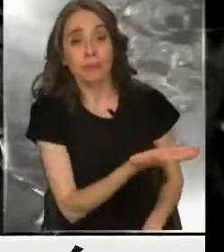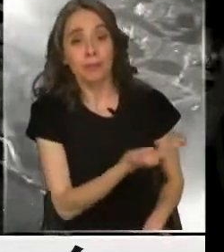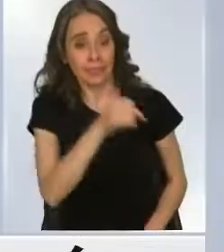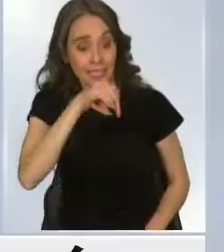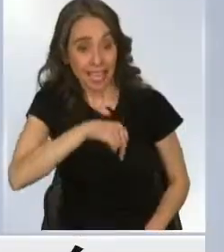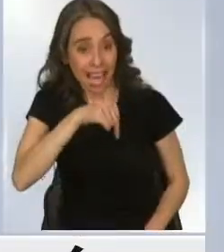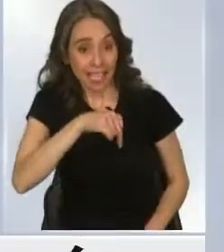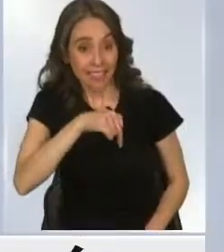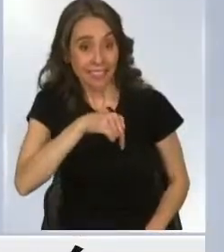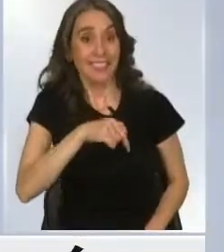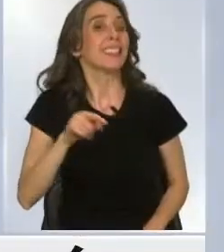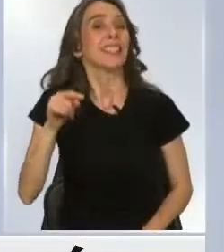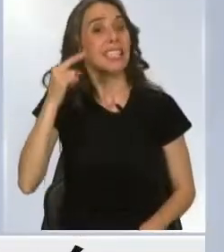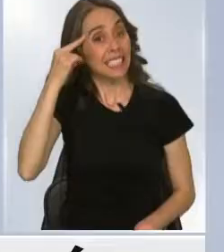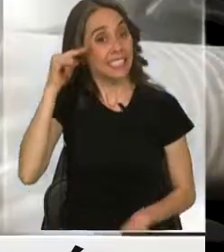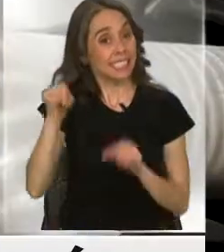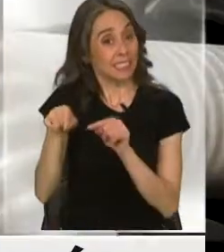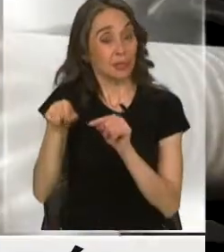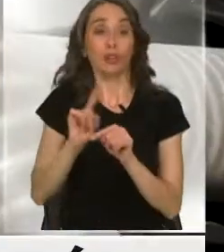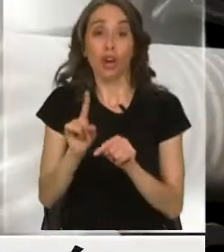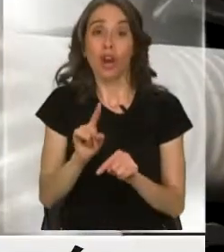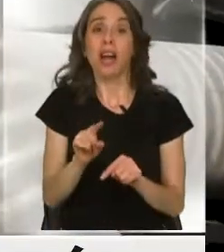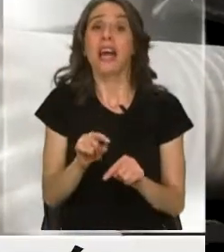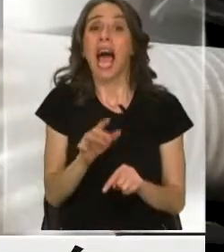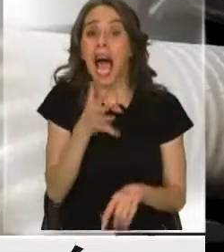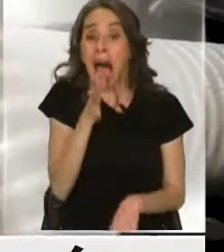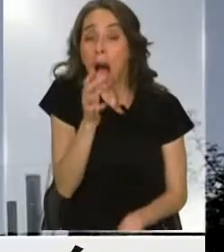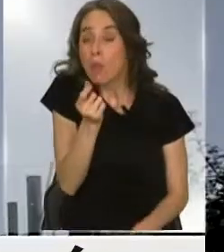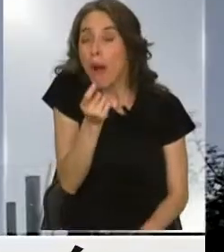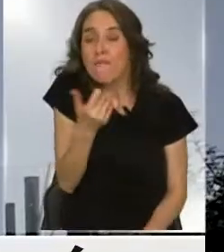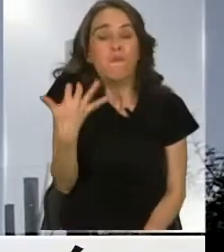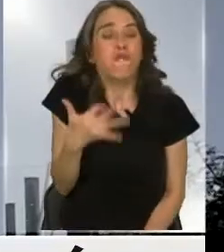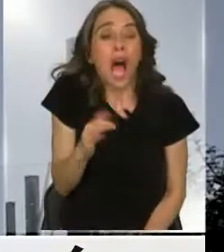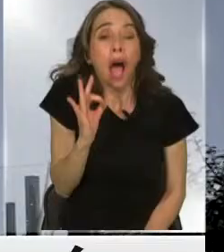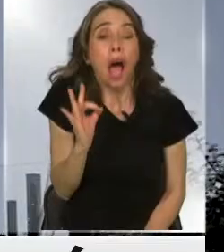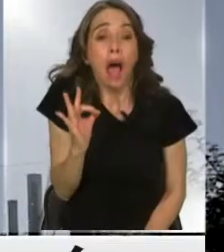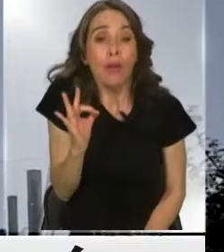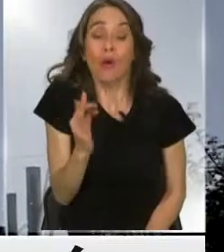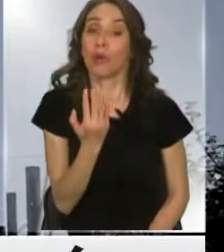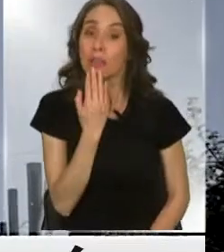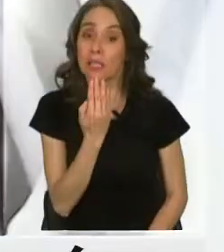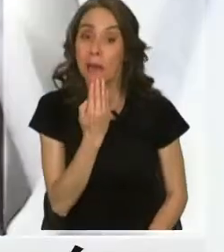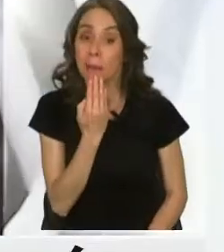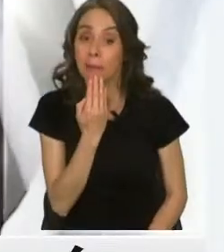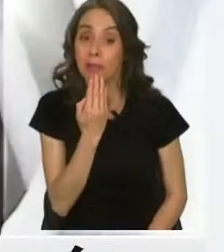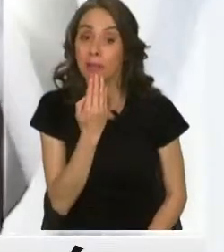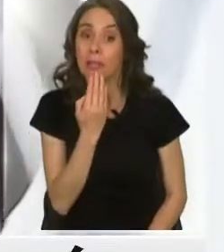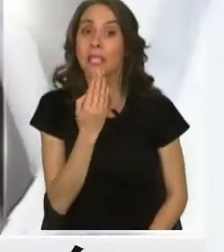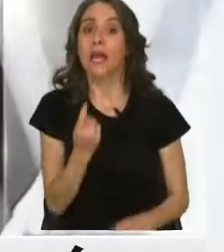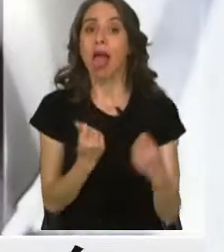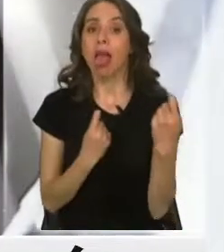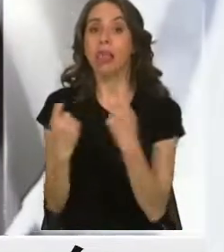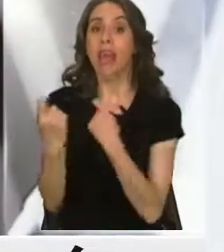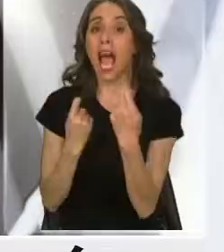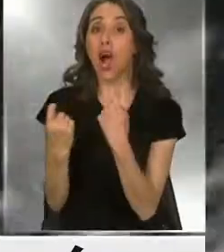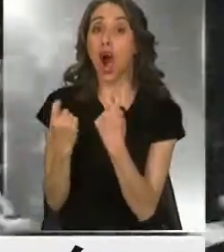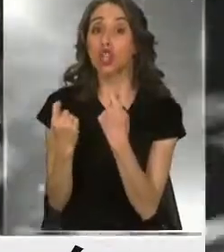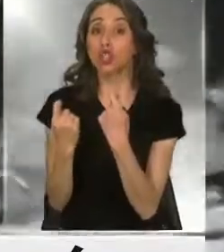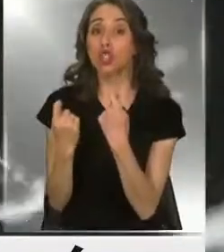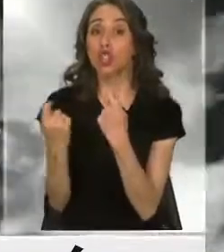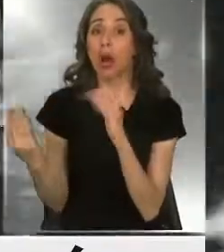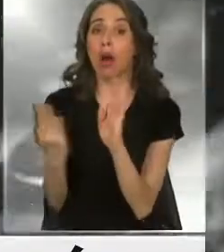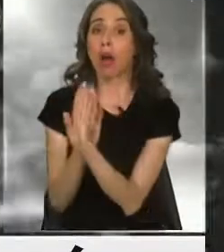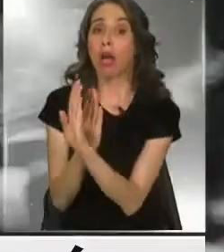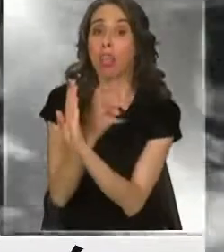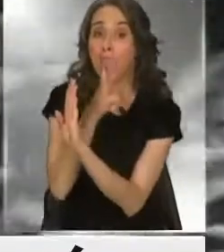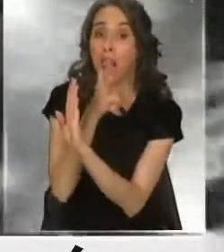aquí esa premisa no se aplica. Se valora el agua y al parecer también se valora el negocio que está detrás